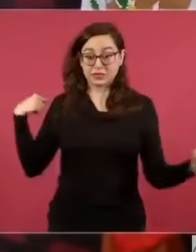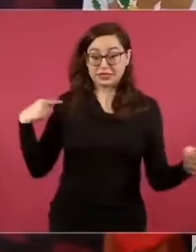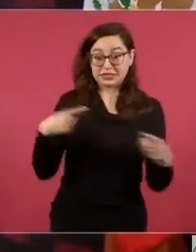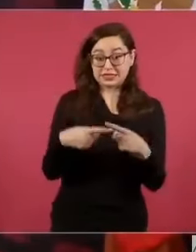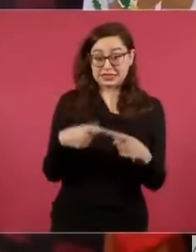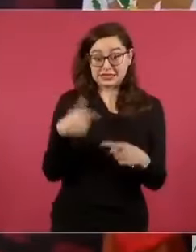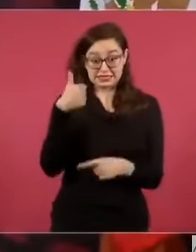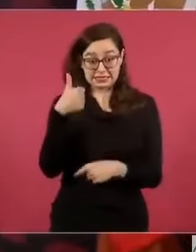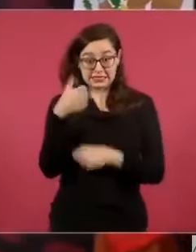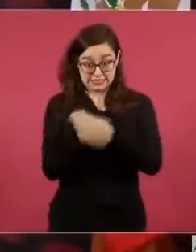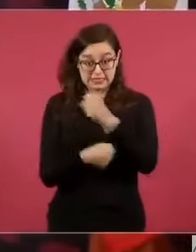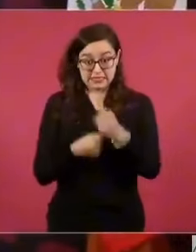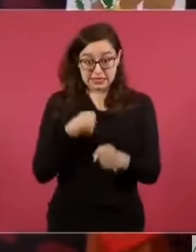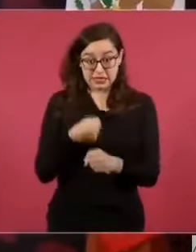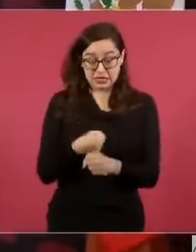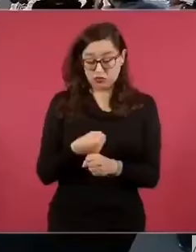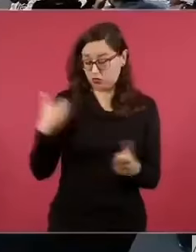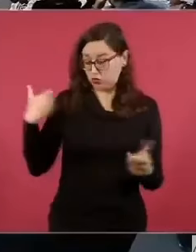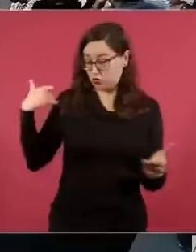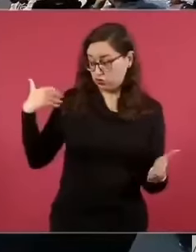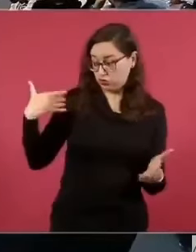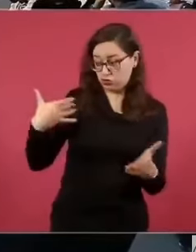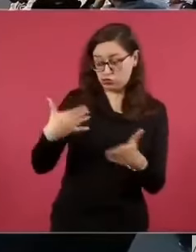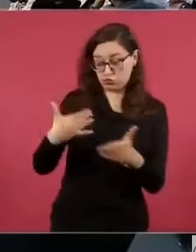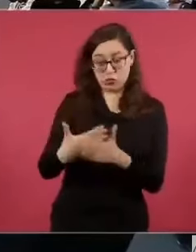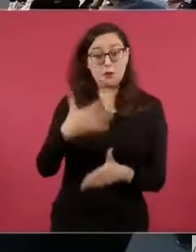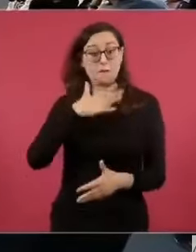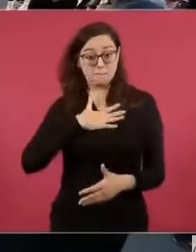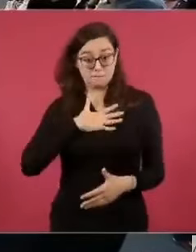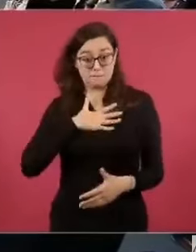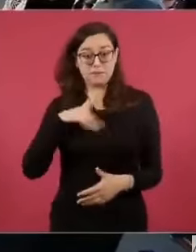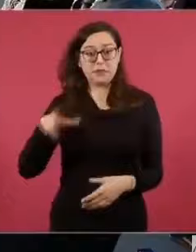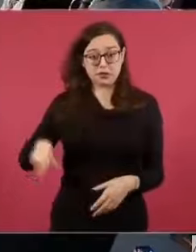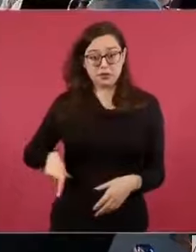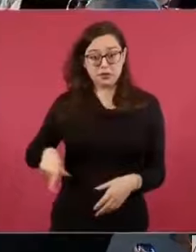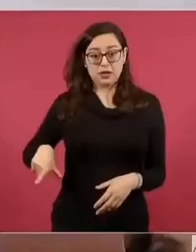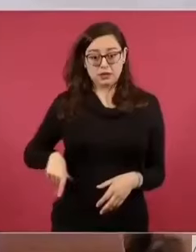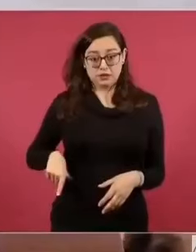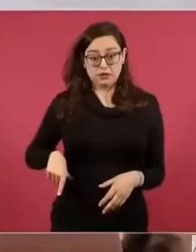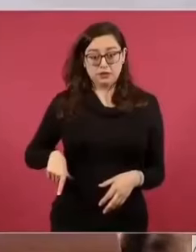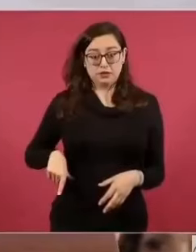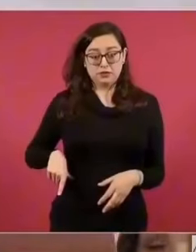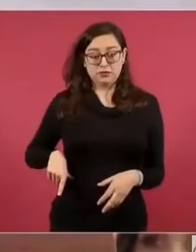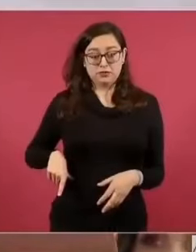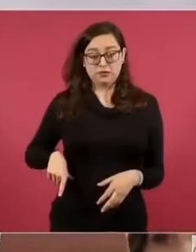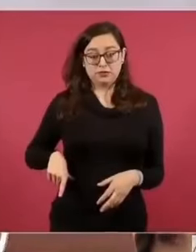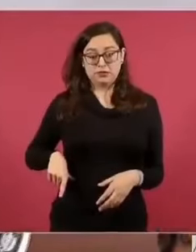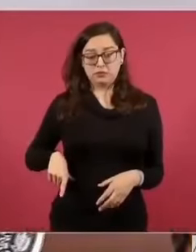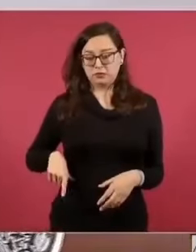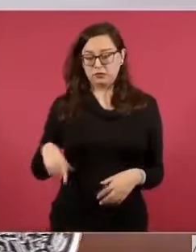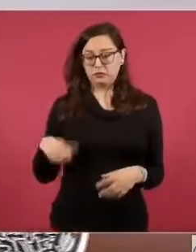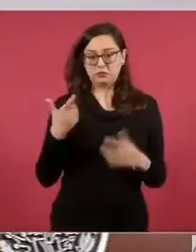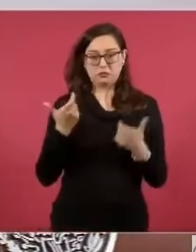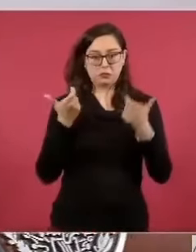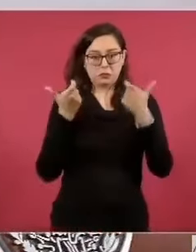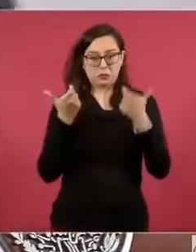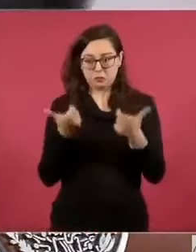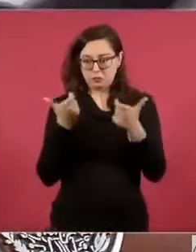el peso se ha